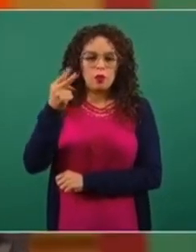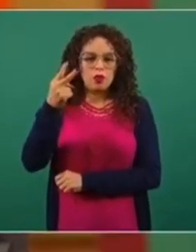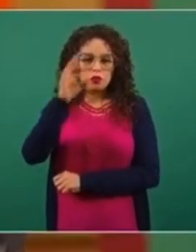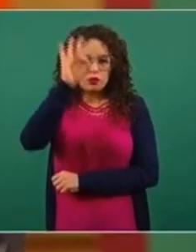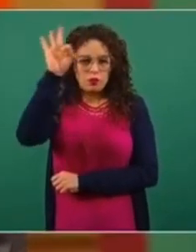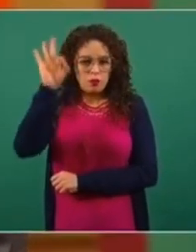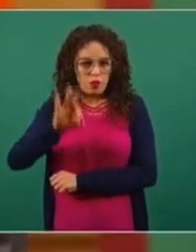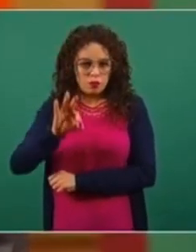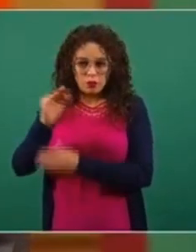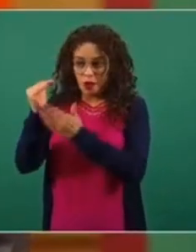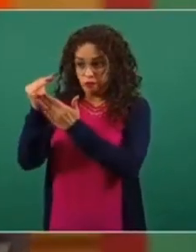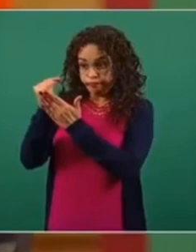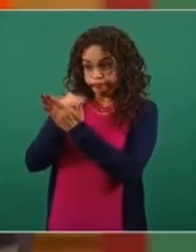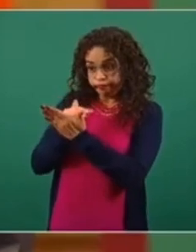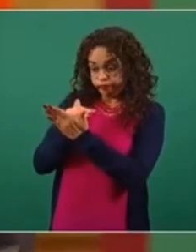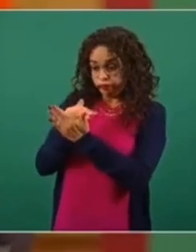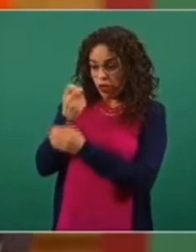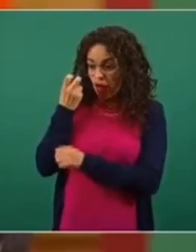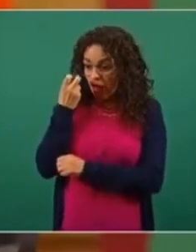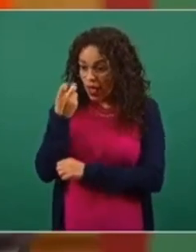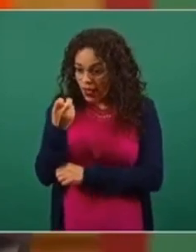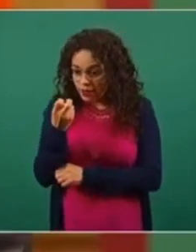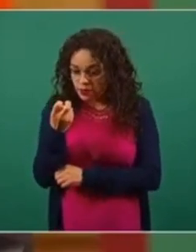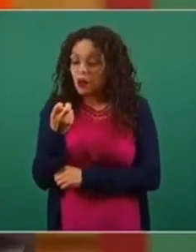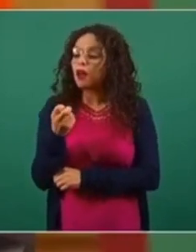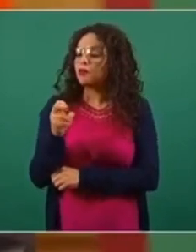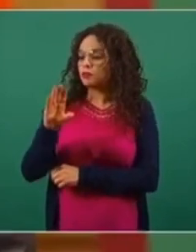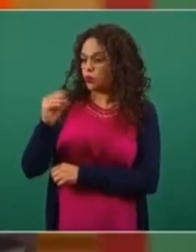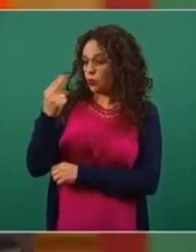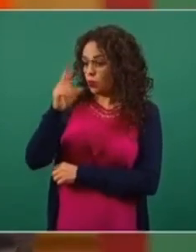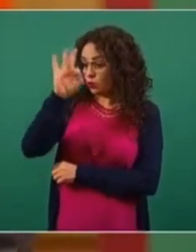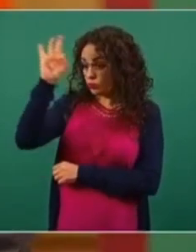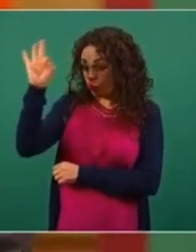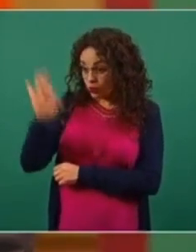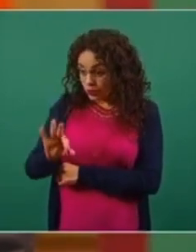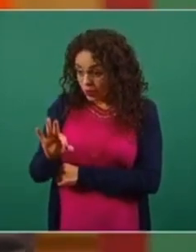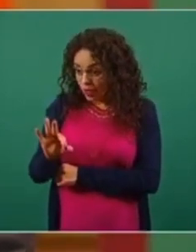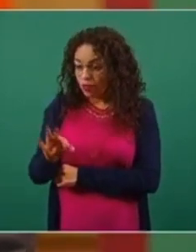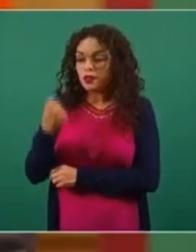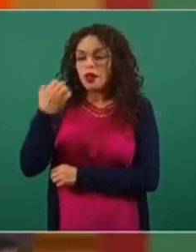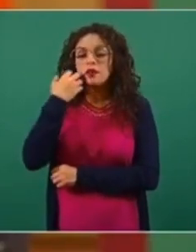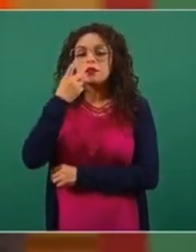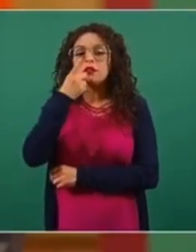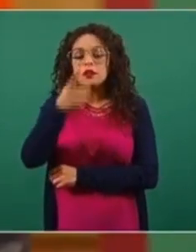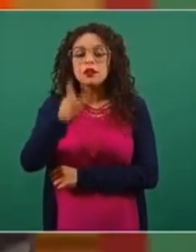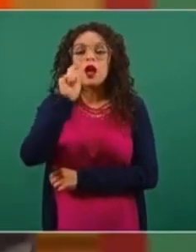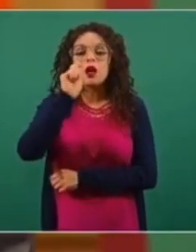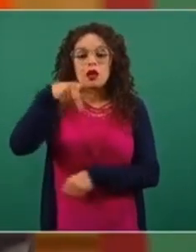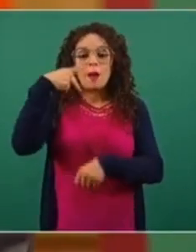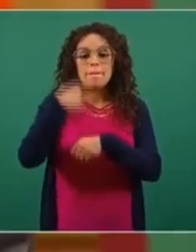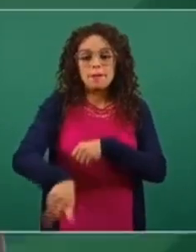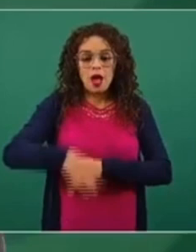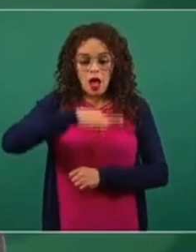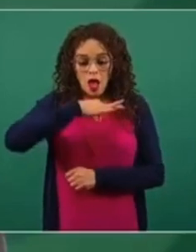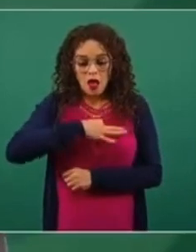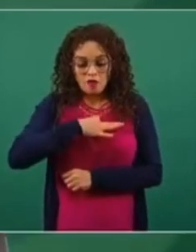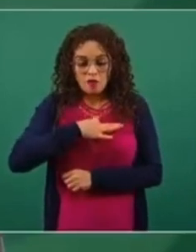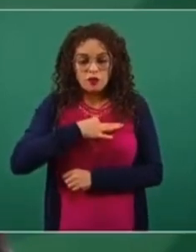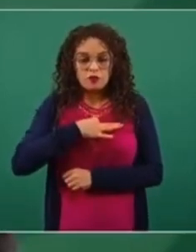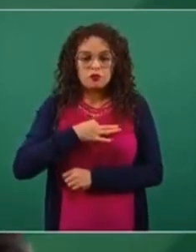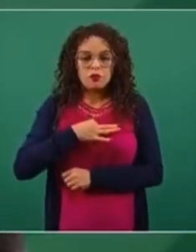esa incidencia que quede reducida en 92 por ciento es el riesgo de infección en las personas vacunadas.